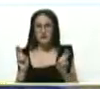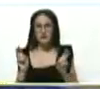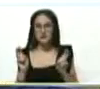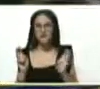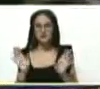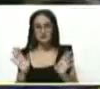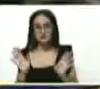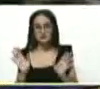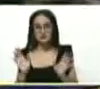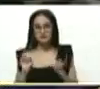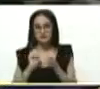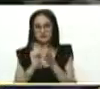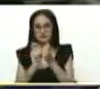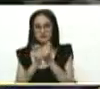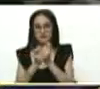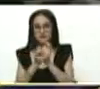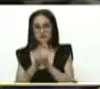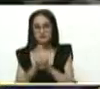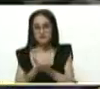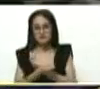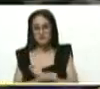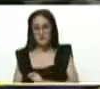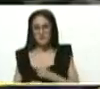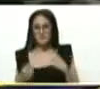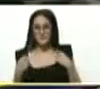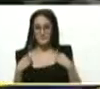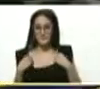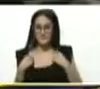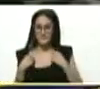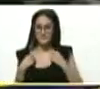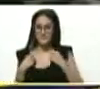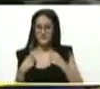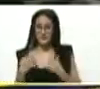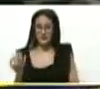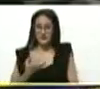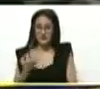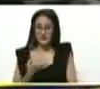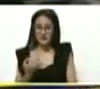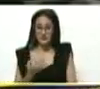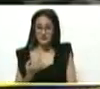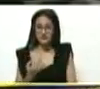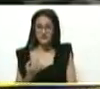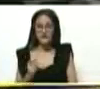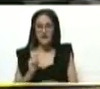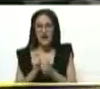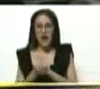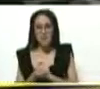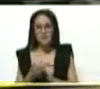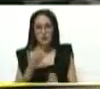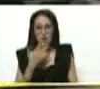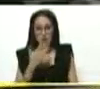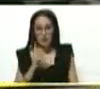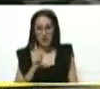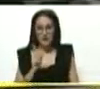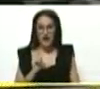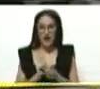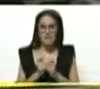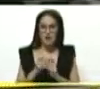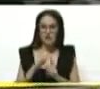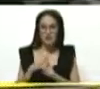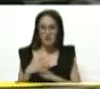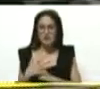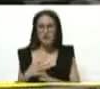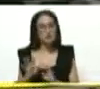Renacer, renacer, renacer. ¿Y qué es necesario? Hacer cambios en tal cosa, tal situación.